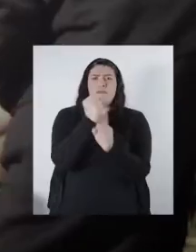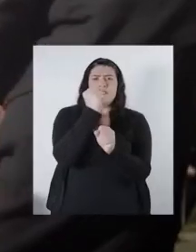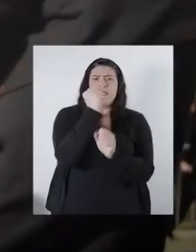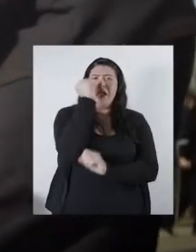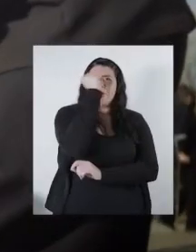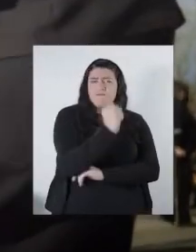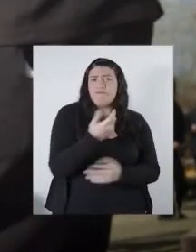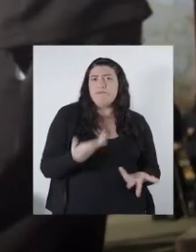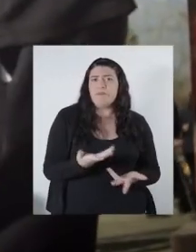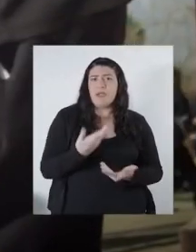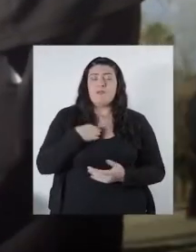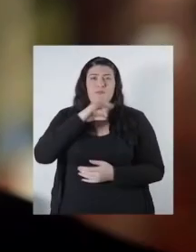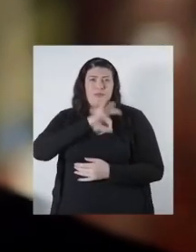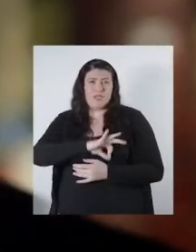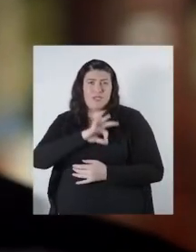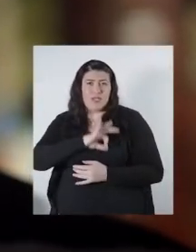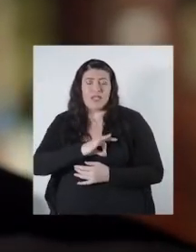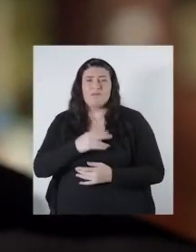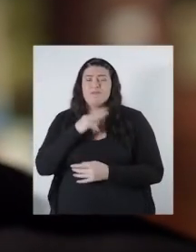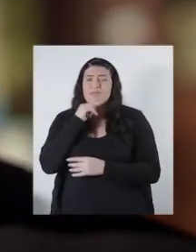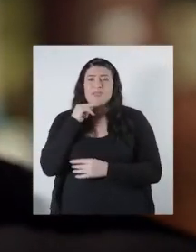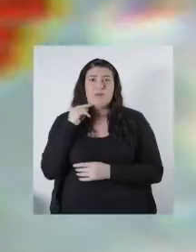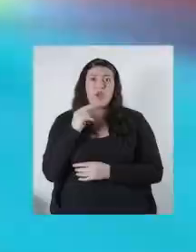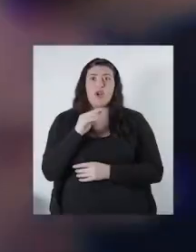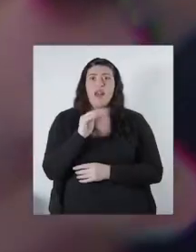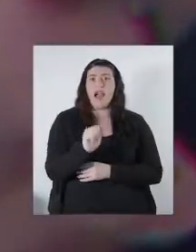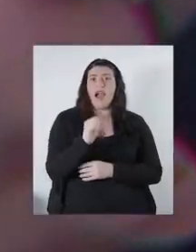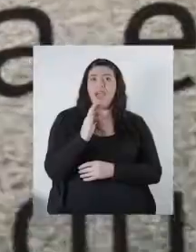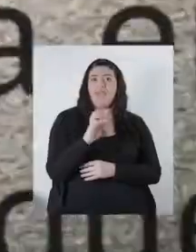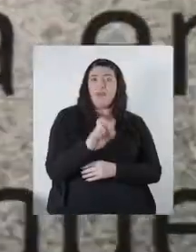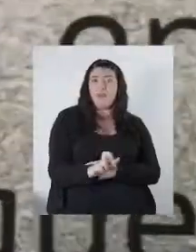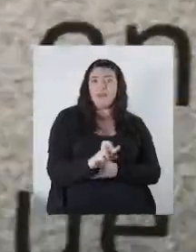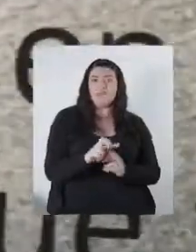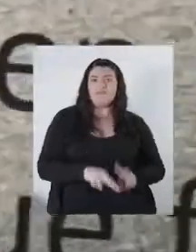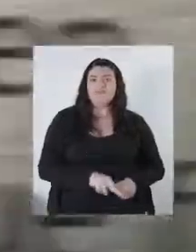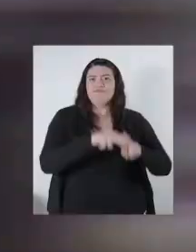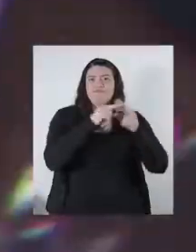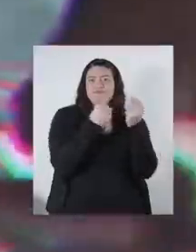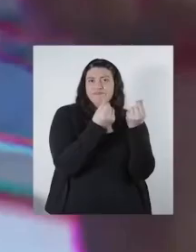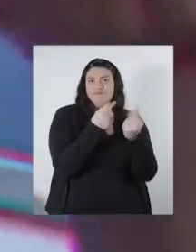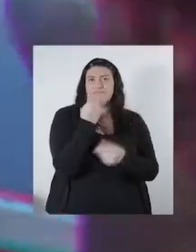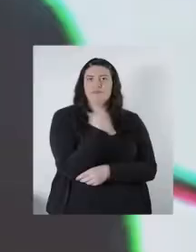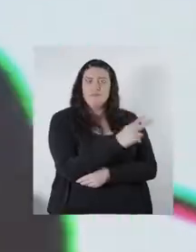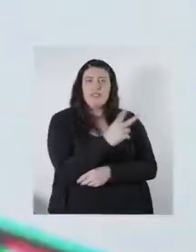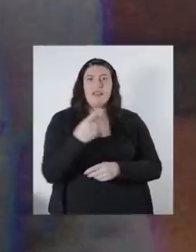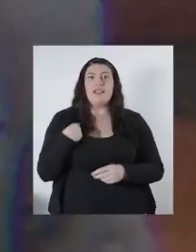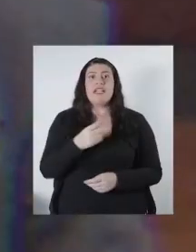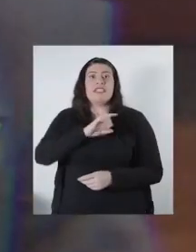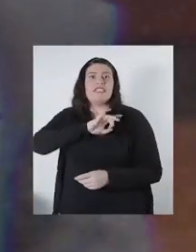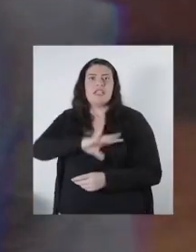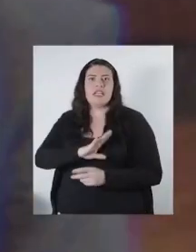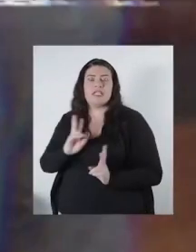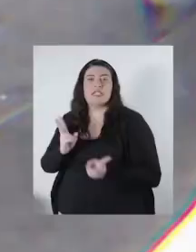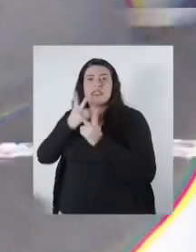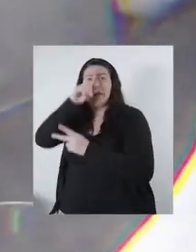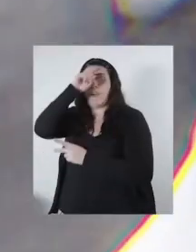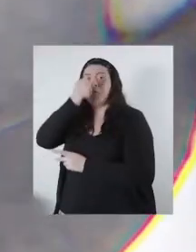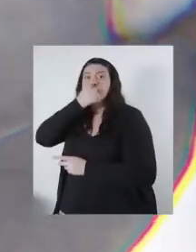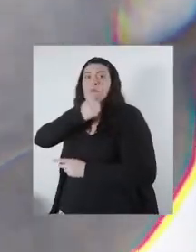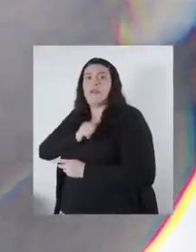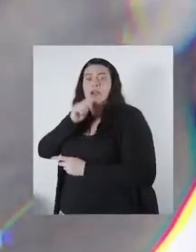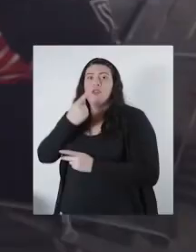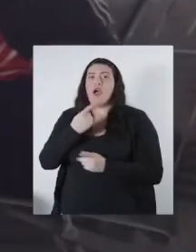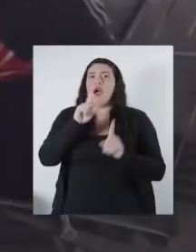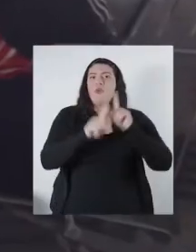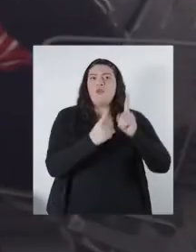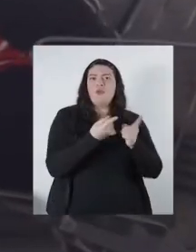femicida. En el Chile con pensiones miserables, pero con las AFP llenándose los bolsillos. En el Chile que revive en